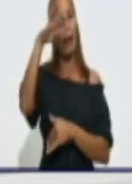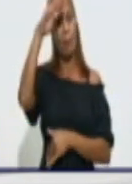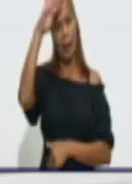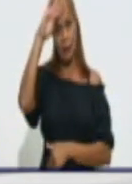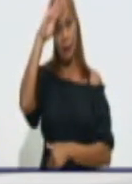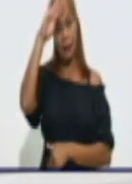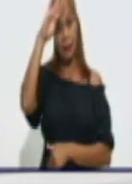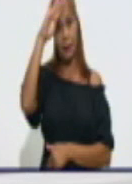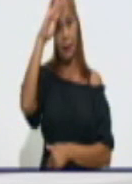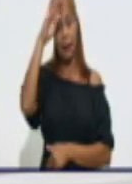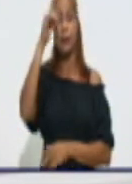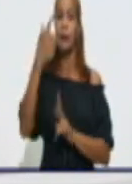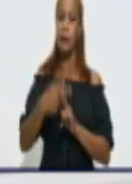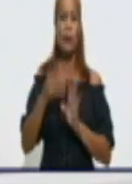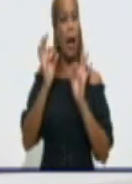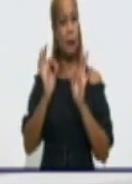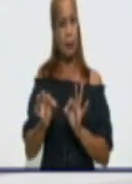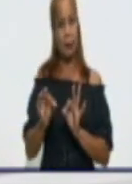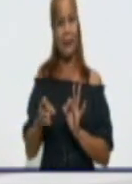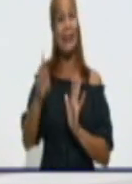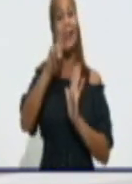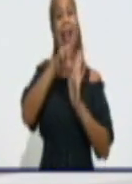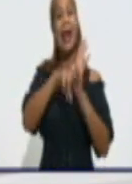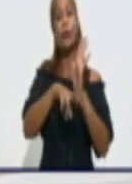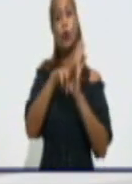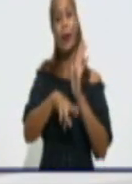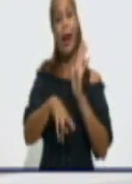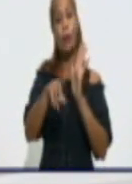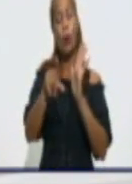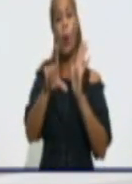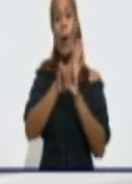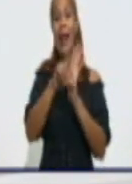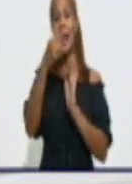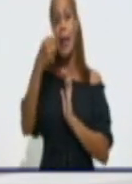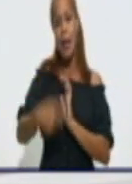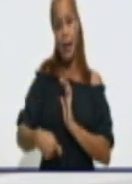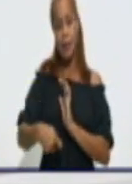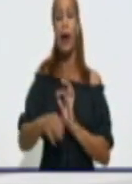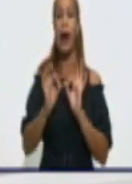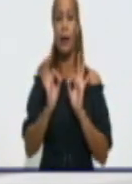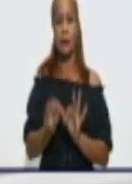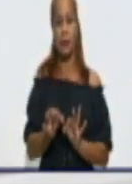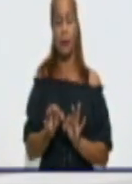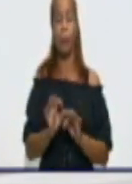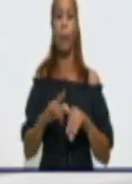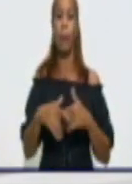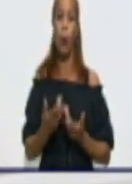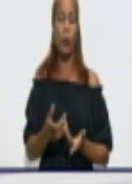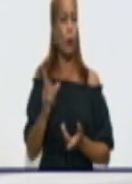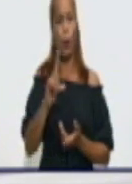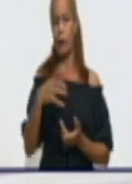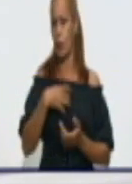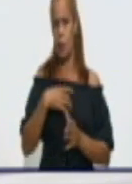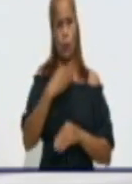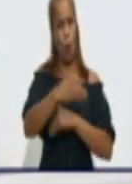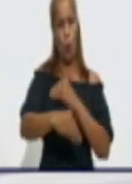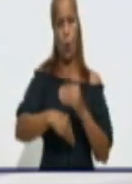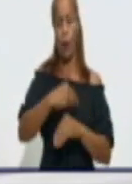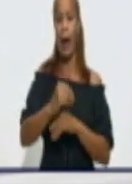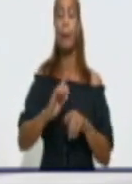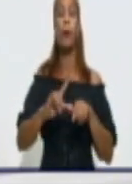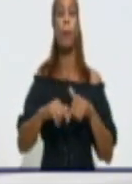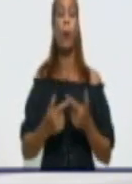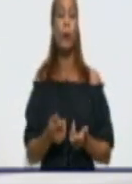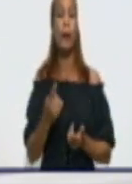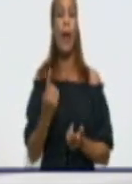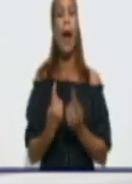y está establecido, no ha sufrido ninguna modificación. Entonces, a pesar de que ya la mayoría de las personas que